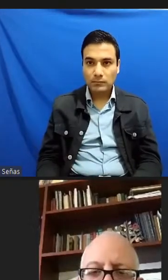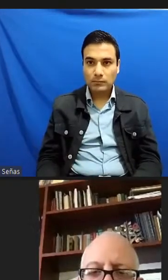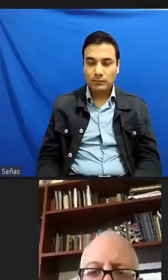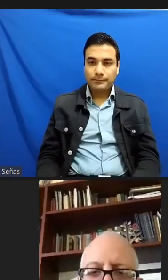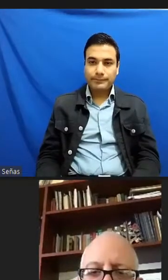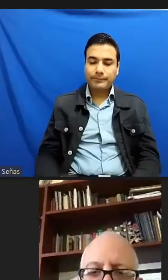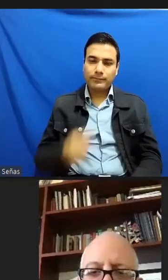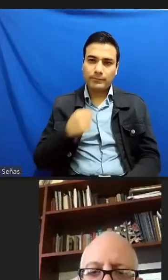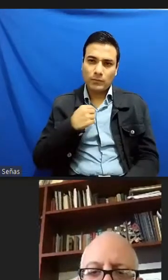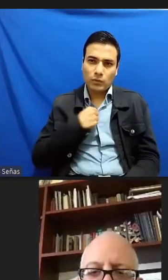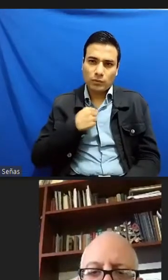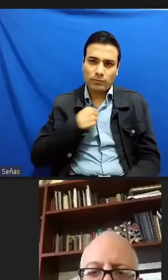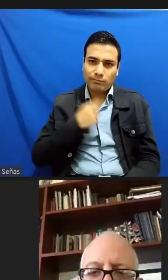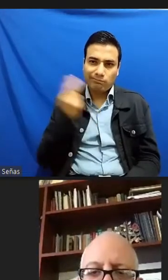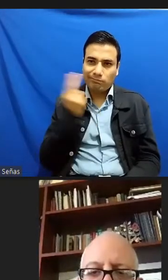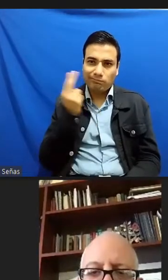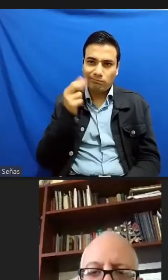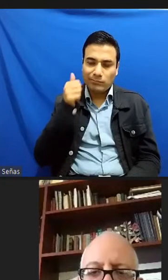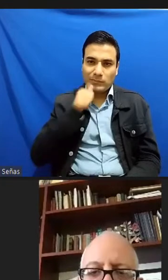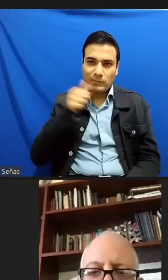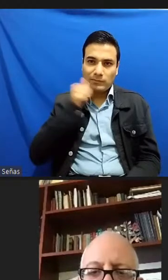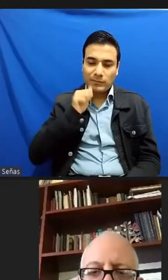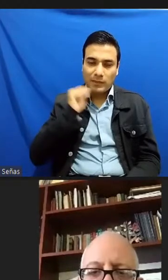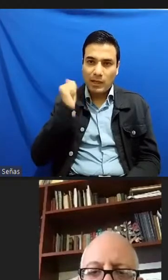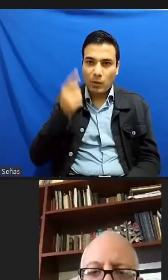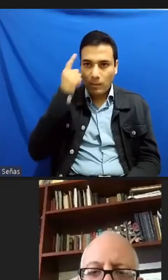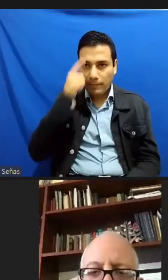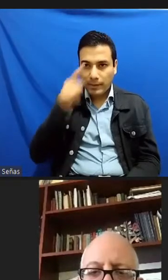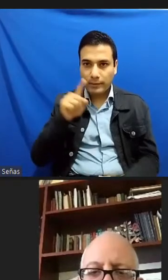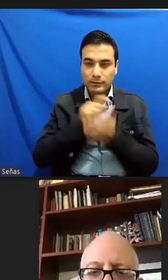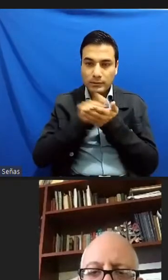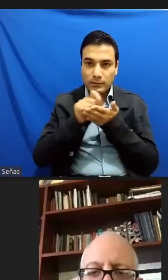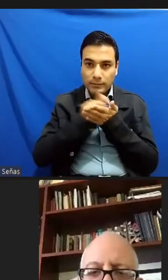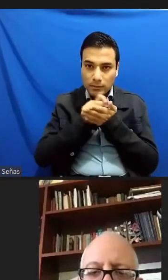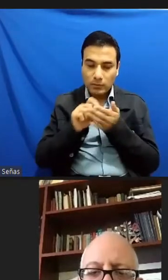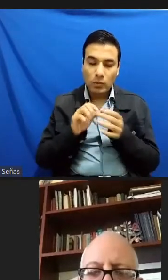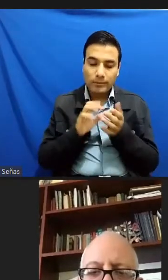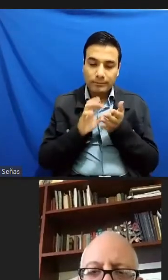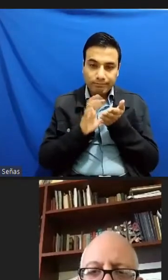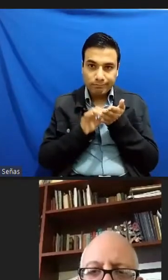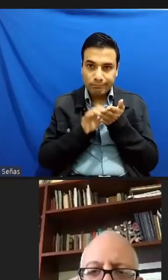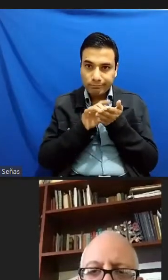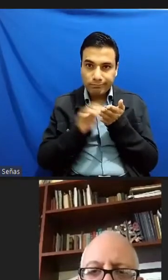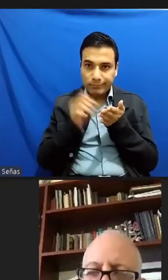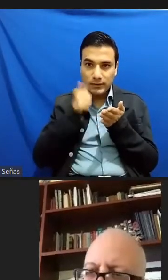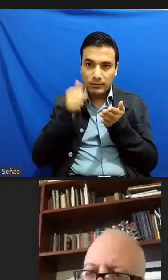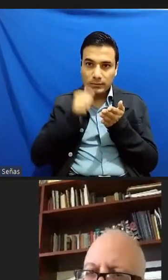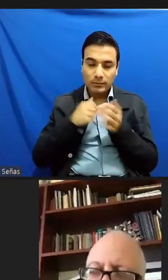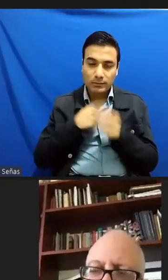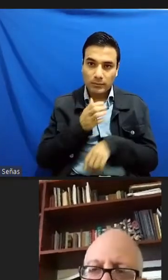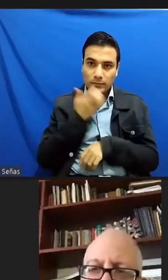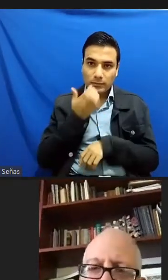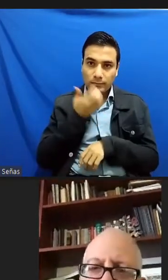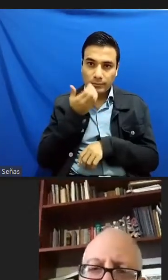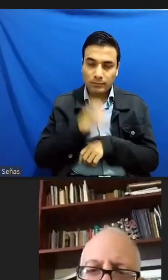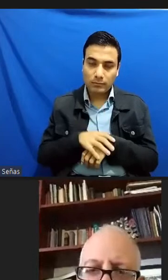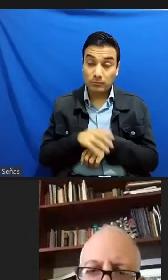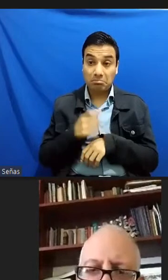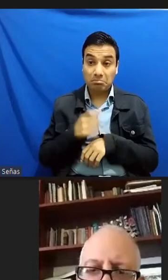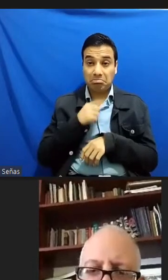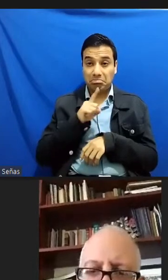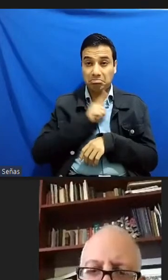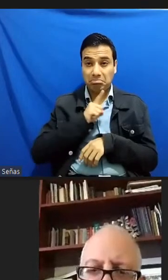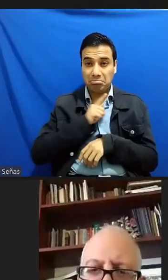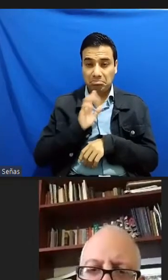escritura no por alguna razón que también ya creo que tiene que ver con una especie de inconsciente no sé yo